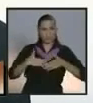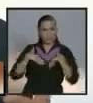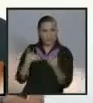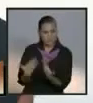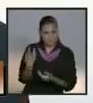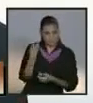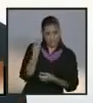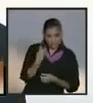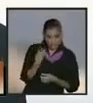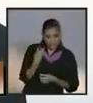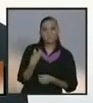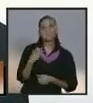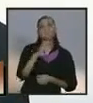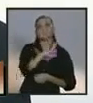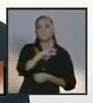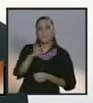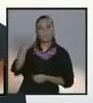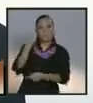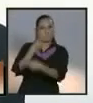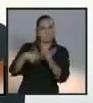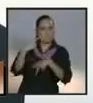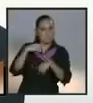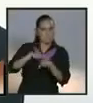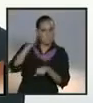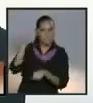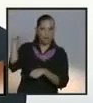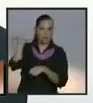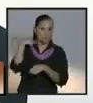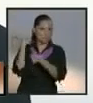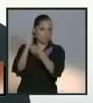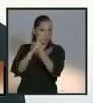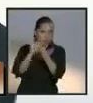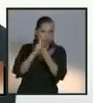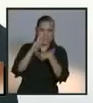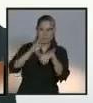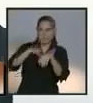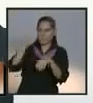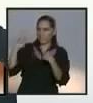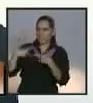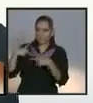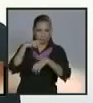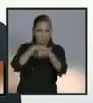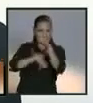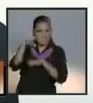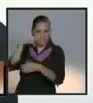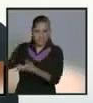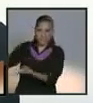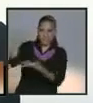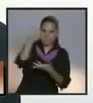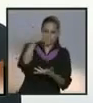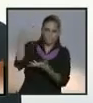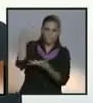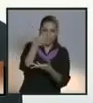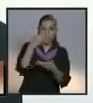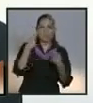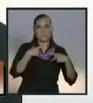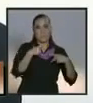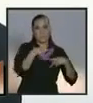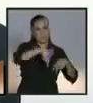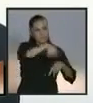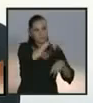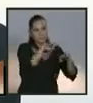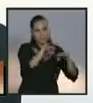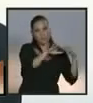más inversiones, que generen más empleos y que sean mejor pagados. El objetivo, insisto, es que tú